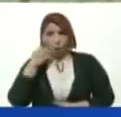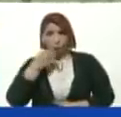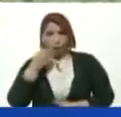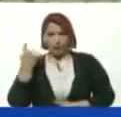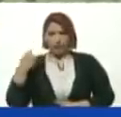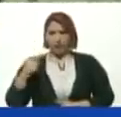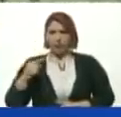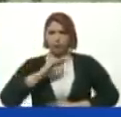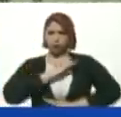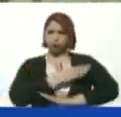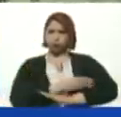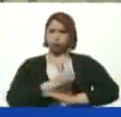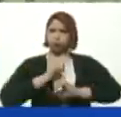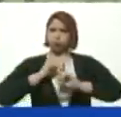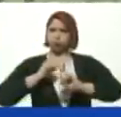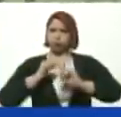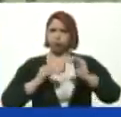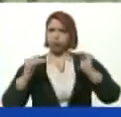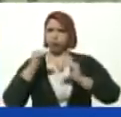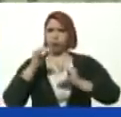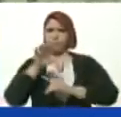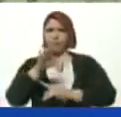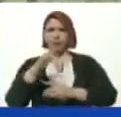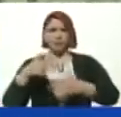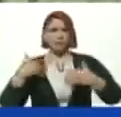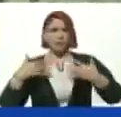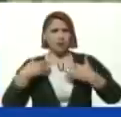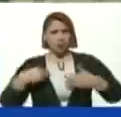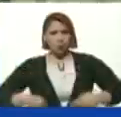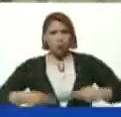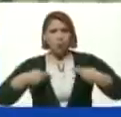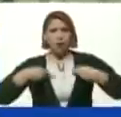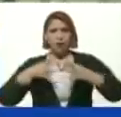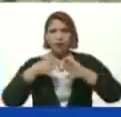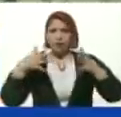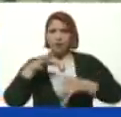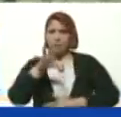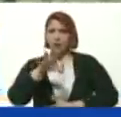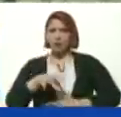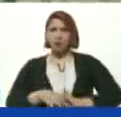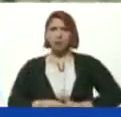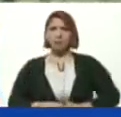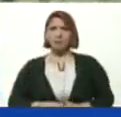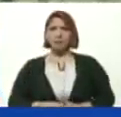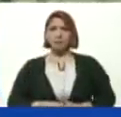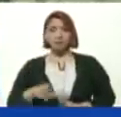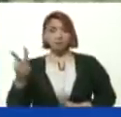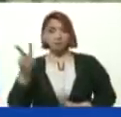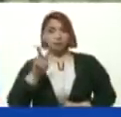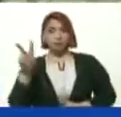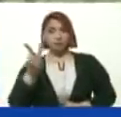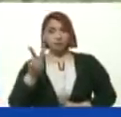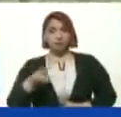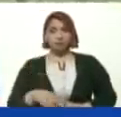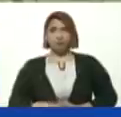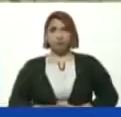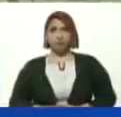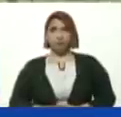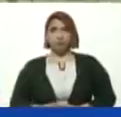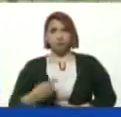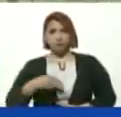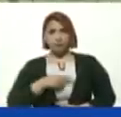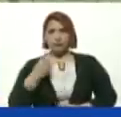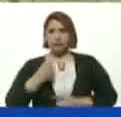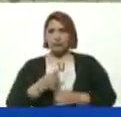patria Potencia De la patria Feliz De la patria Humana De la patria Grande Venezuela Por eso es que